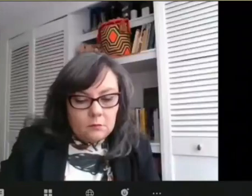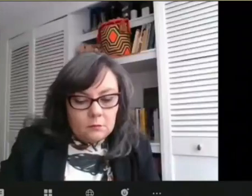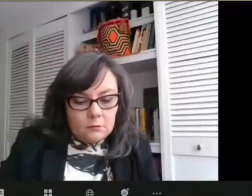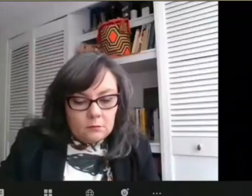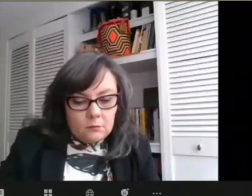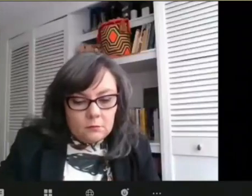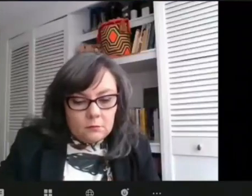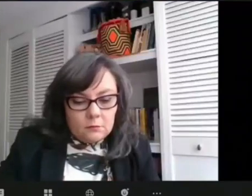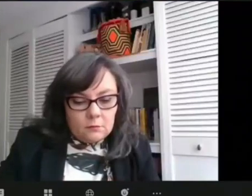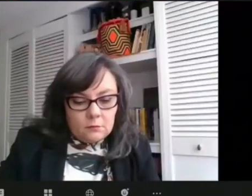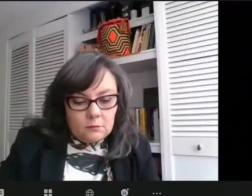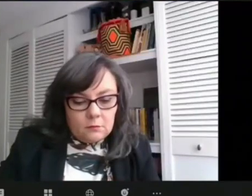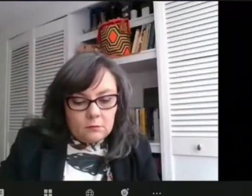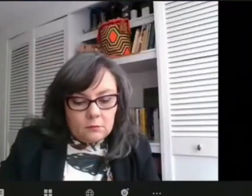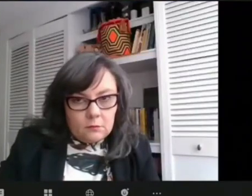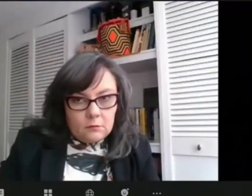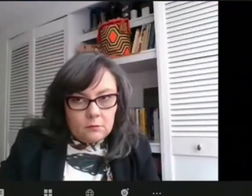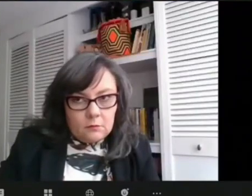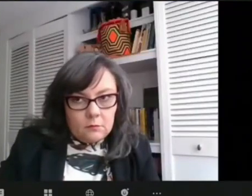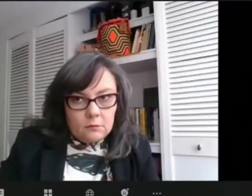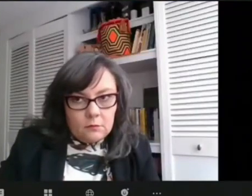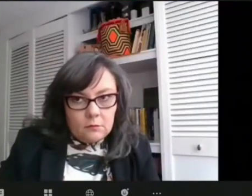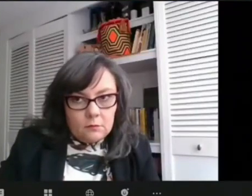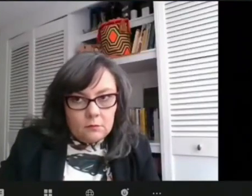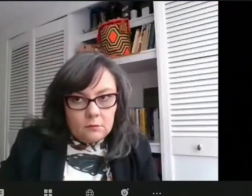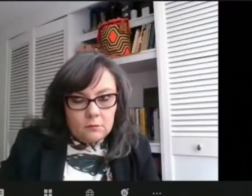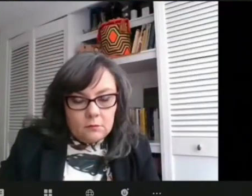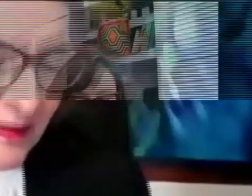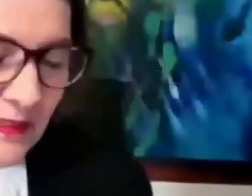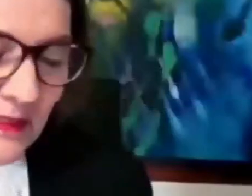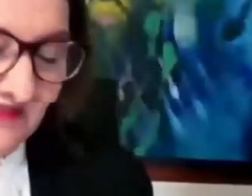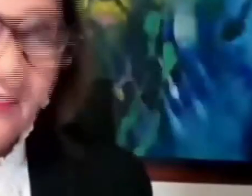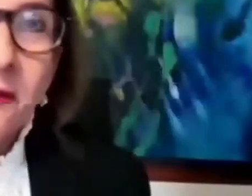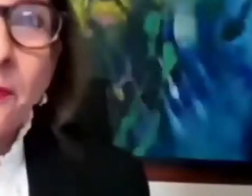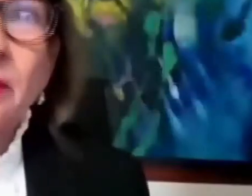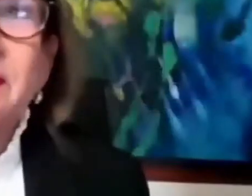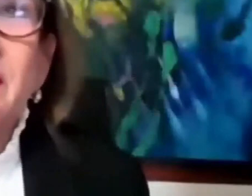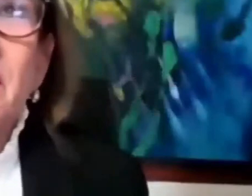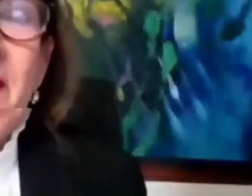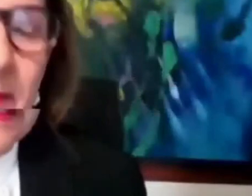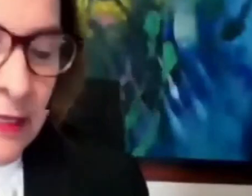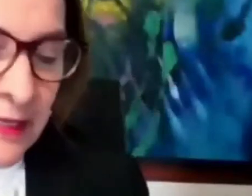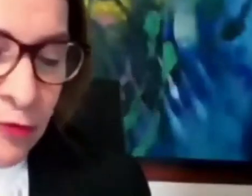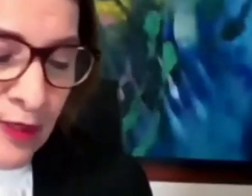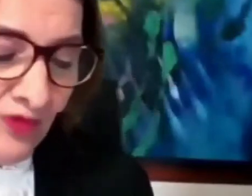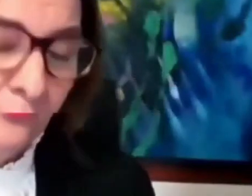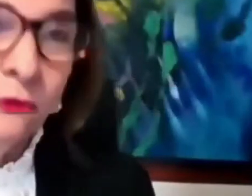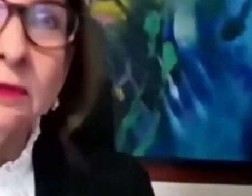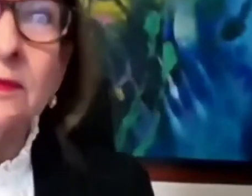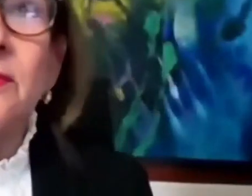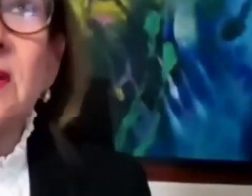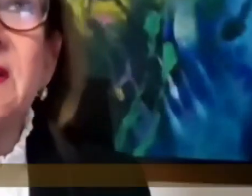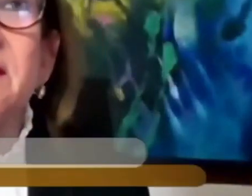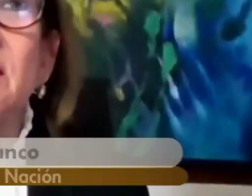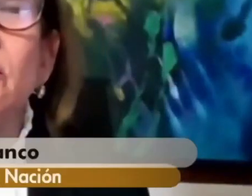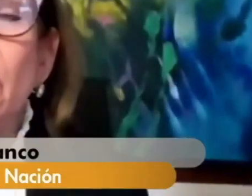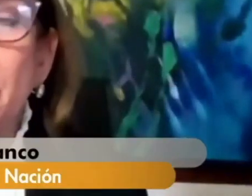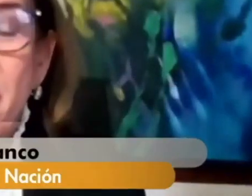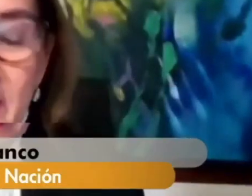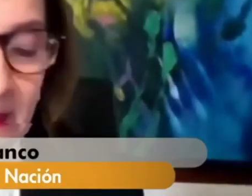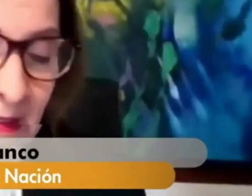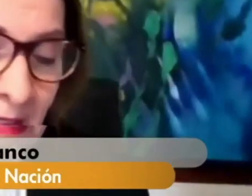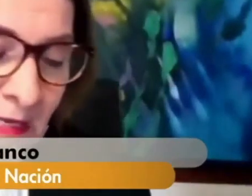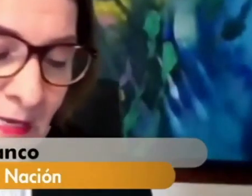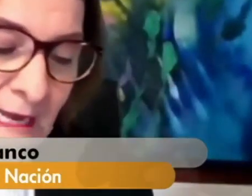Gracias, magistrado Jorge Enrique Ibáñez. Quiero aprovechar rápidamente y dar un saludo y una felicitación muy